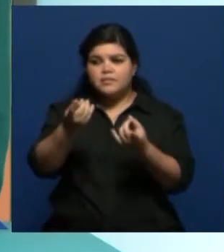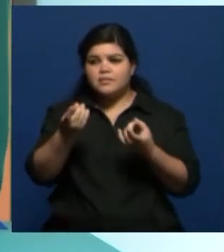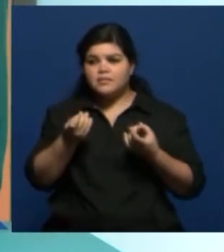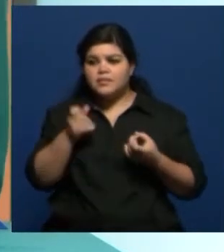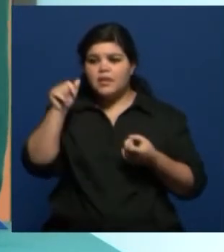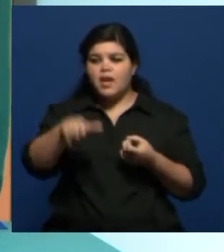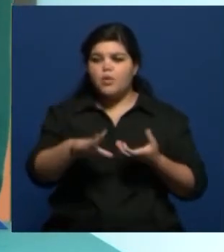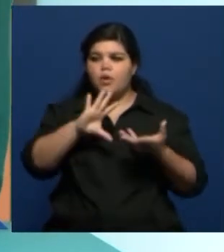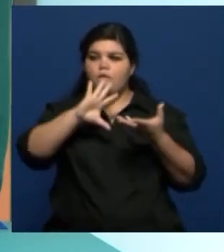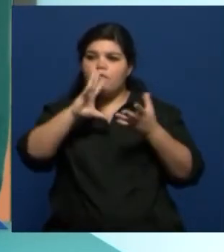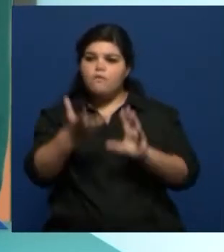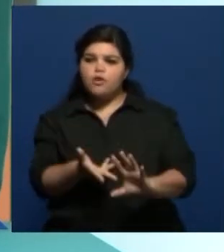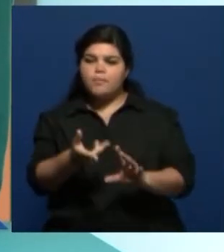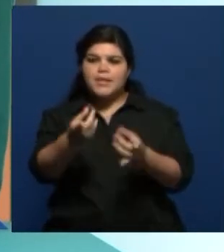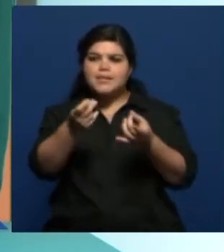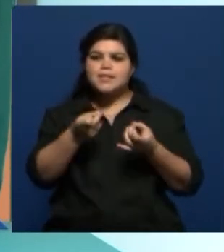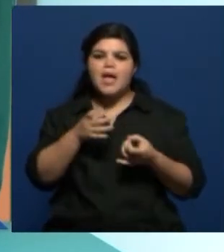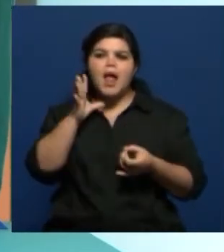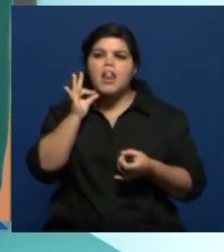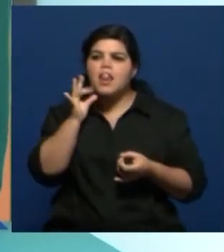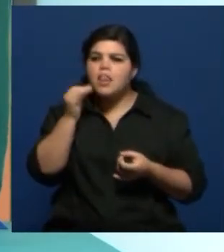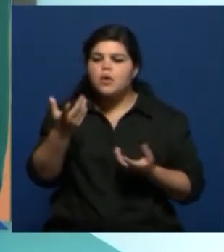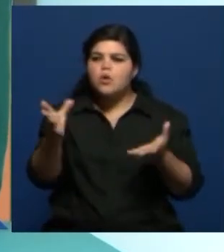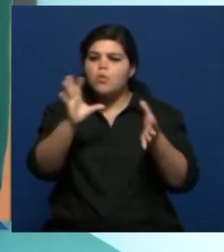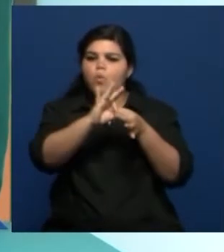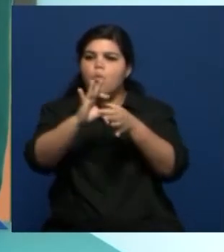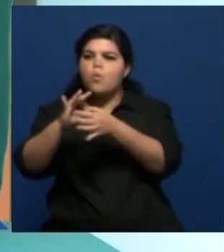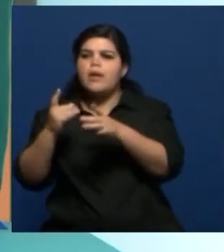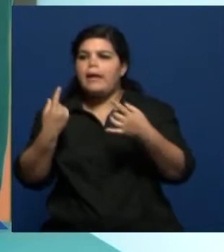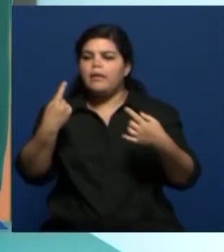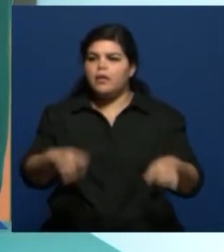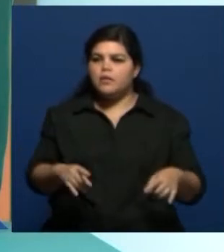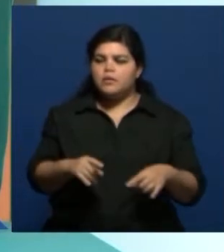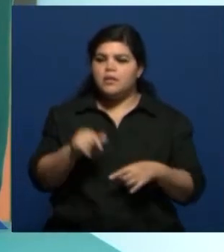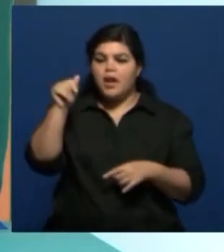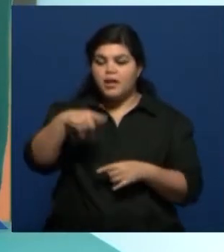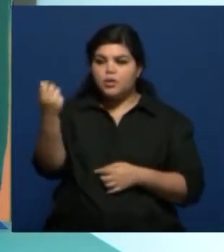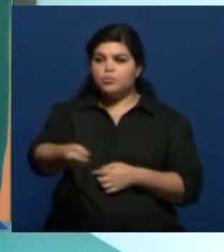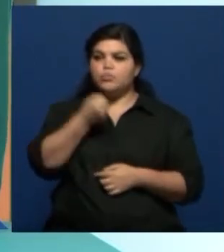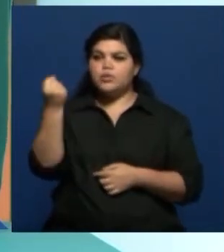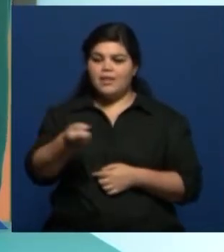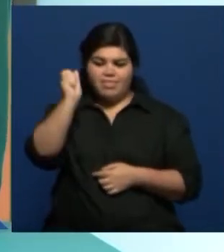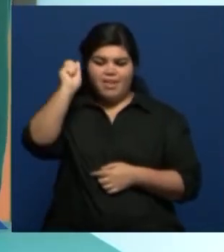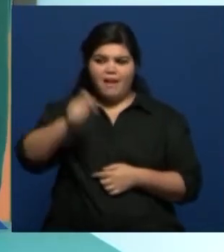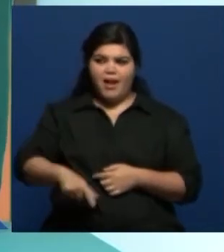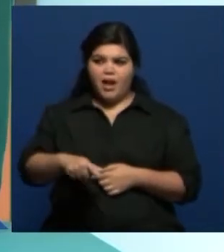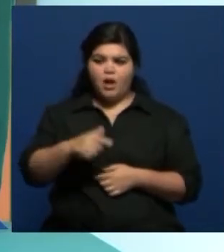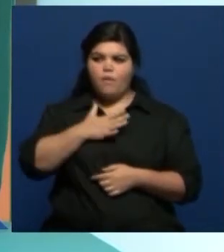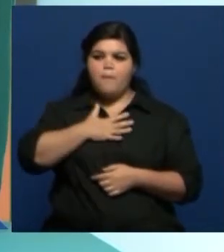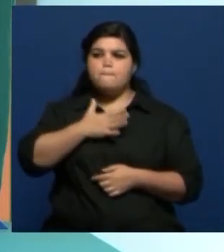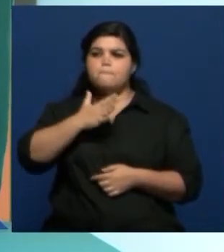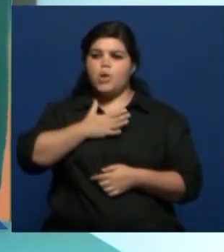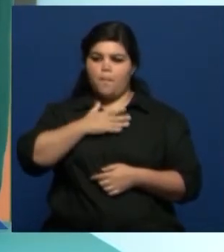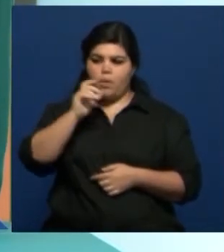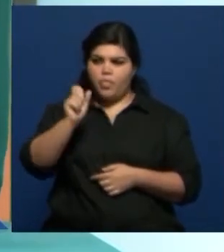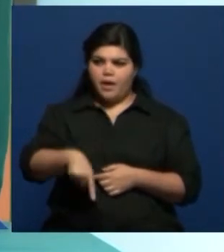hilo conductor, algo que los uniera, pero me parecía importantísimo que estuviera presente nuestra raíz, o sea, nuestros folclores.